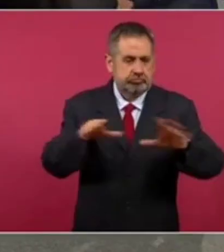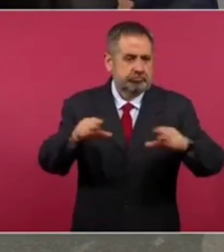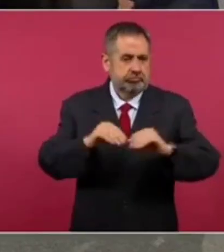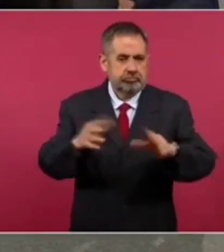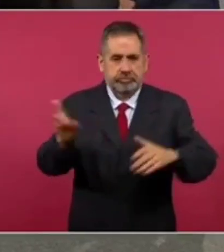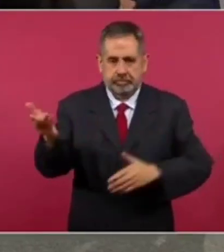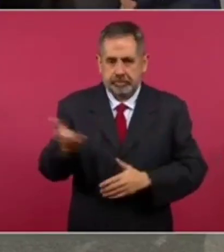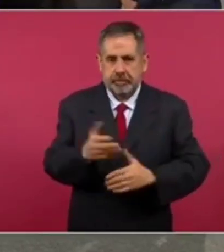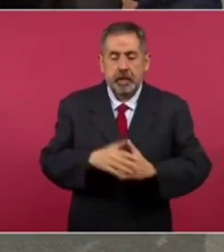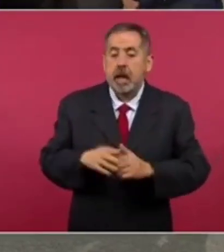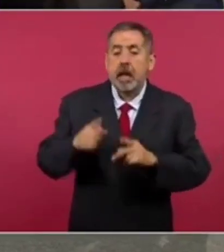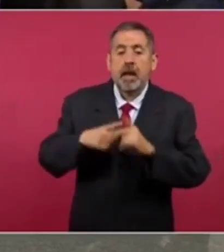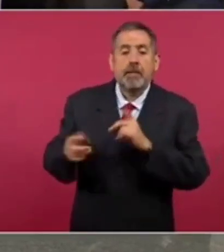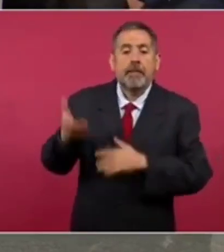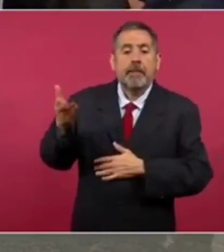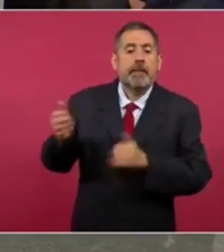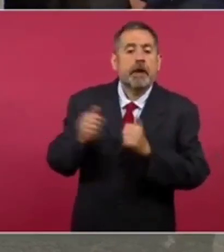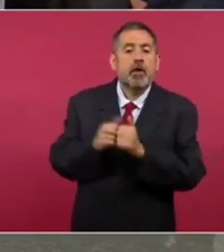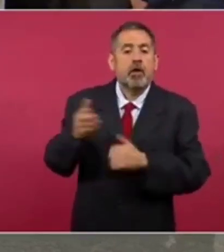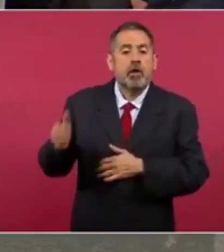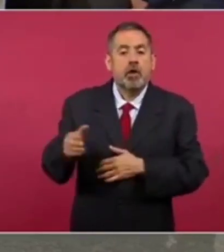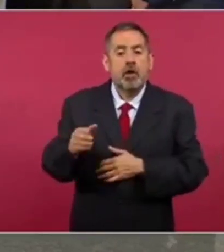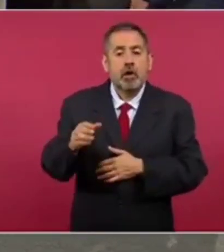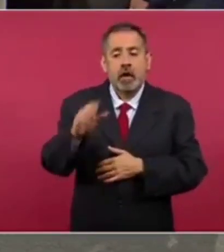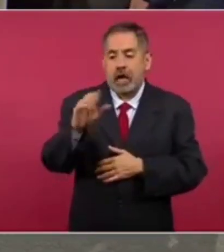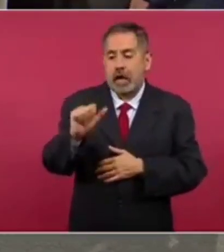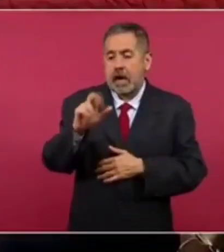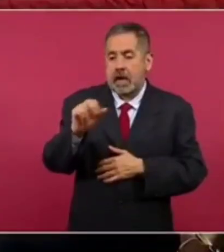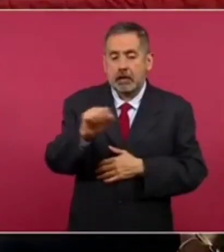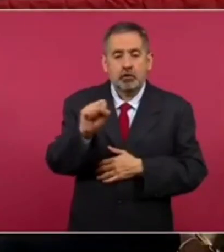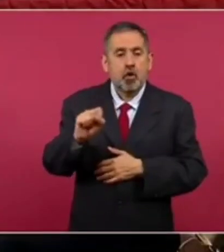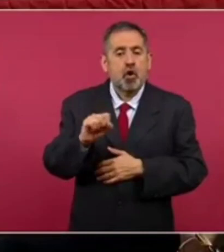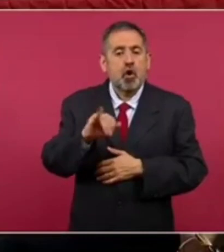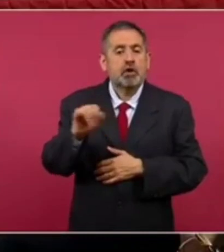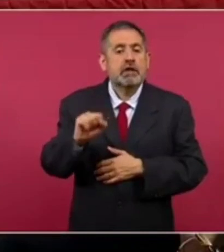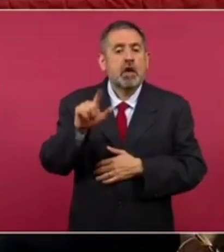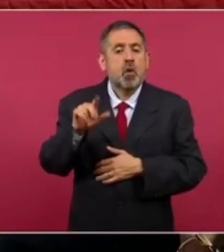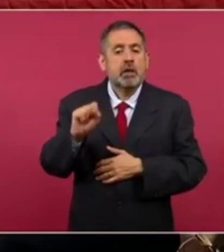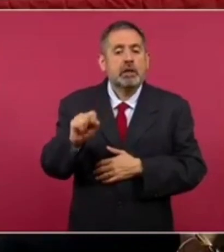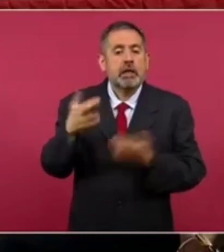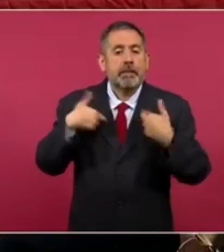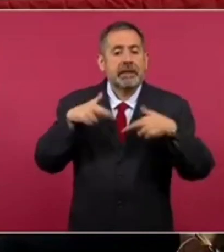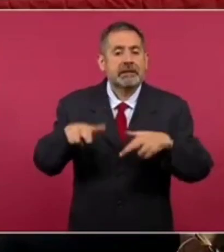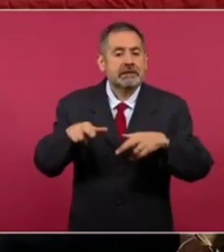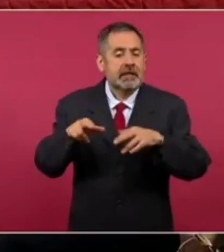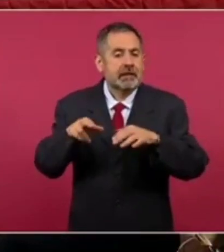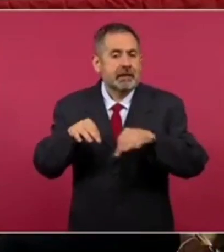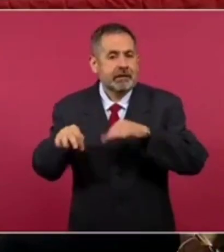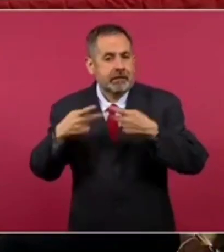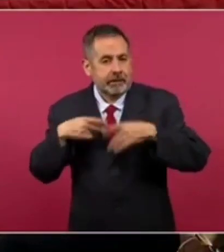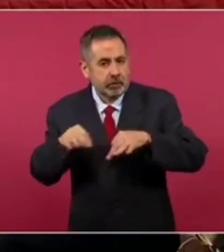bien, por favor, iniciamos con Carazo, por favor, José Luis Carazo, representante obrero.